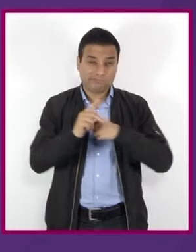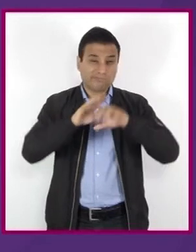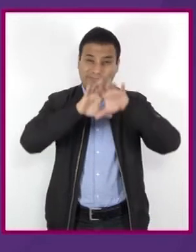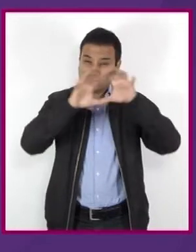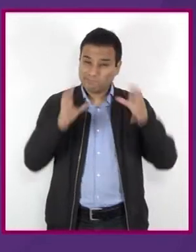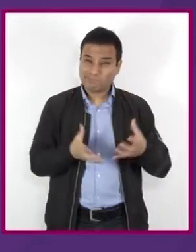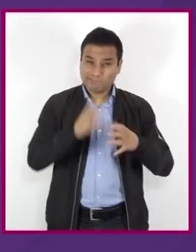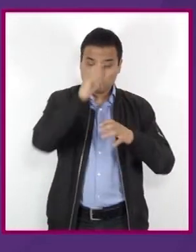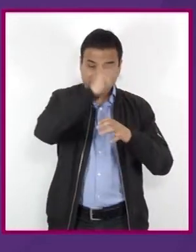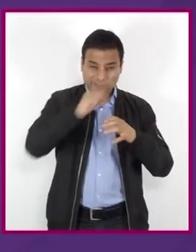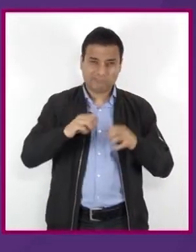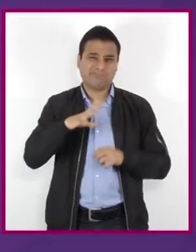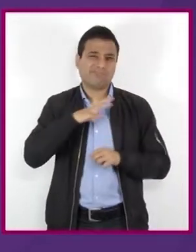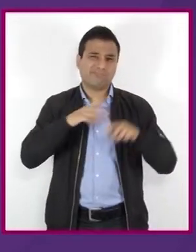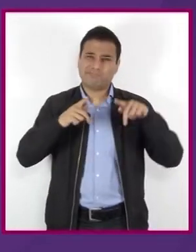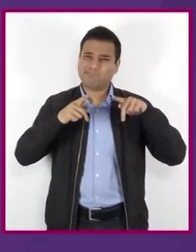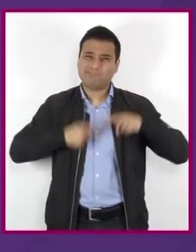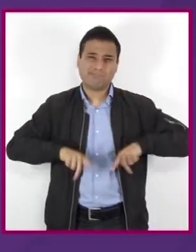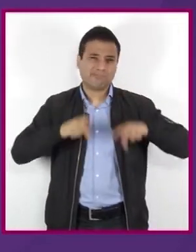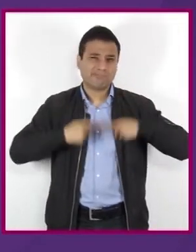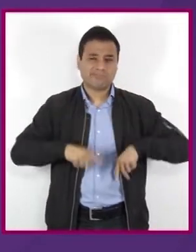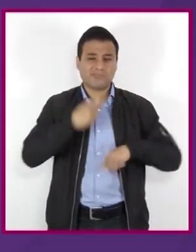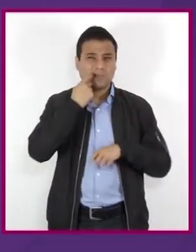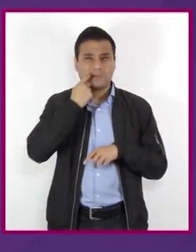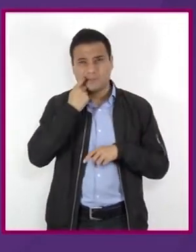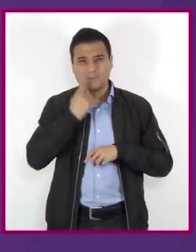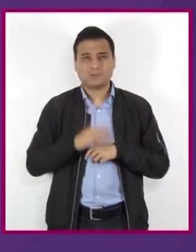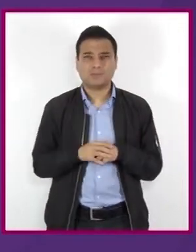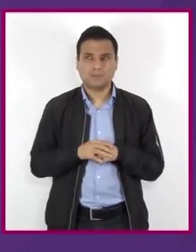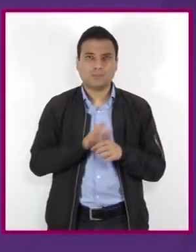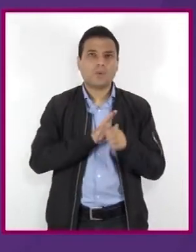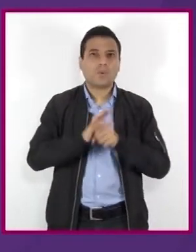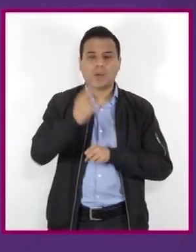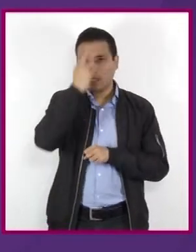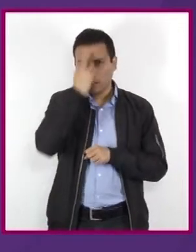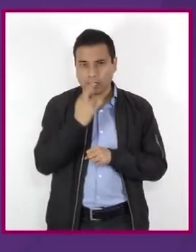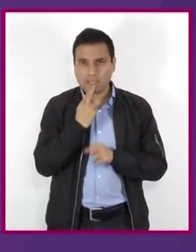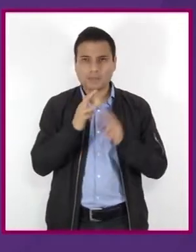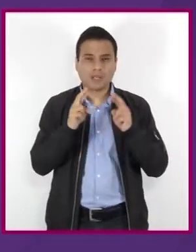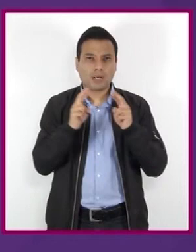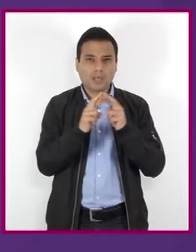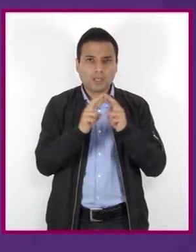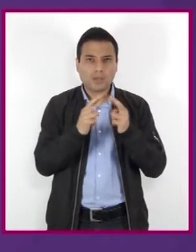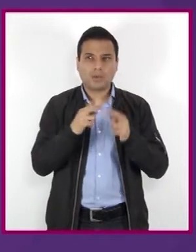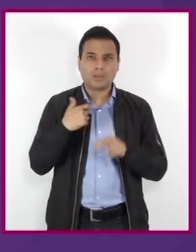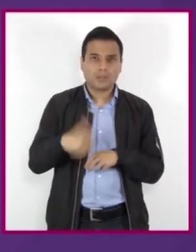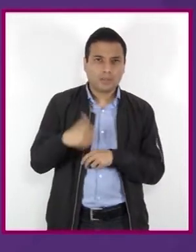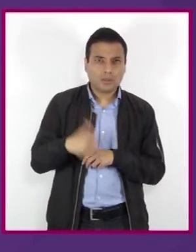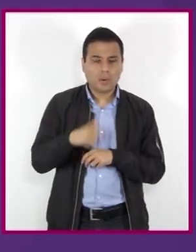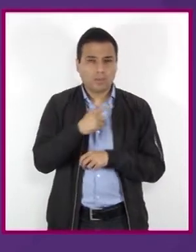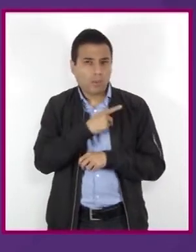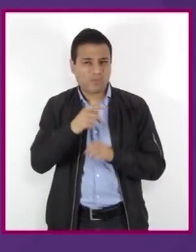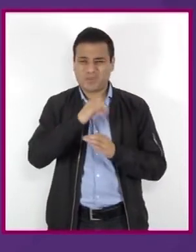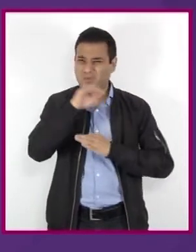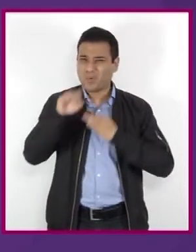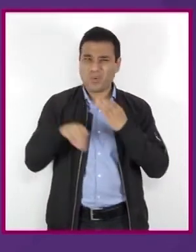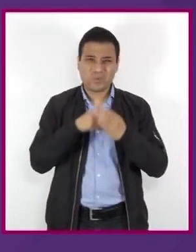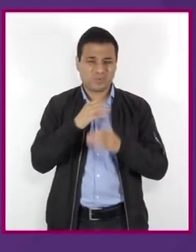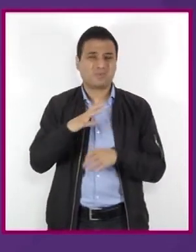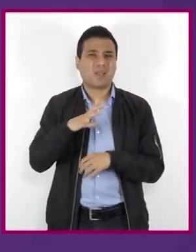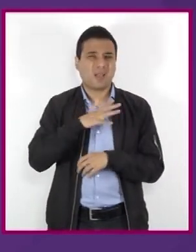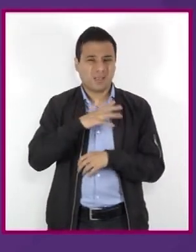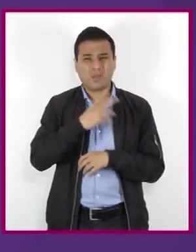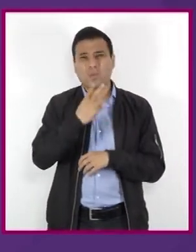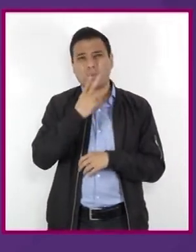hay adictos a sustancias. No depende de raza, credo o nivel socioeconómico. La dependencia a